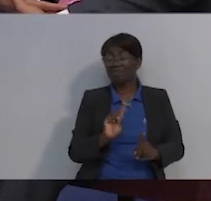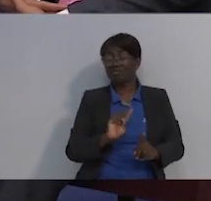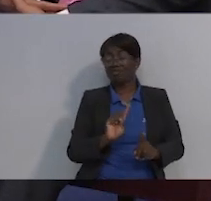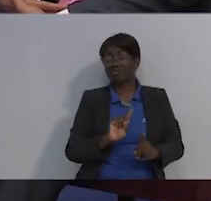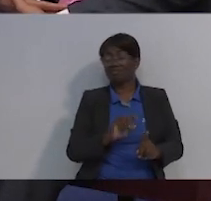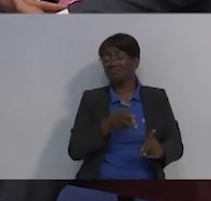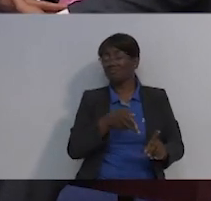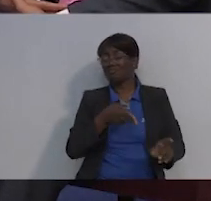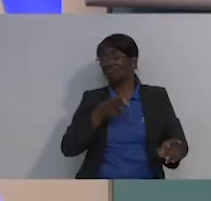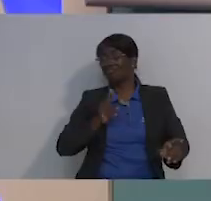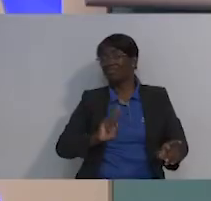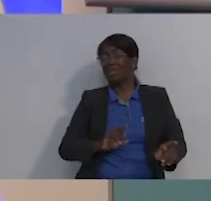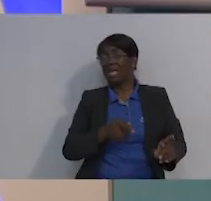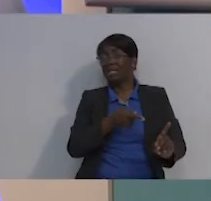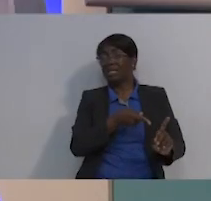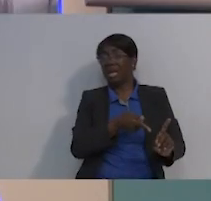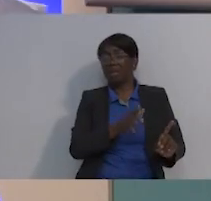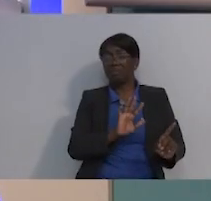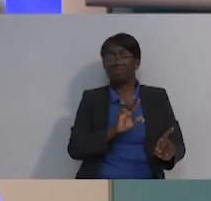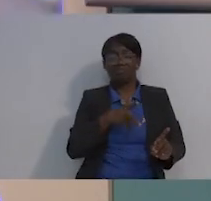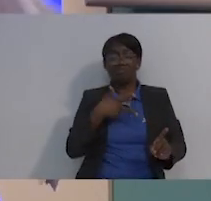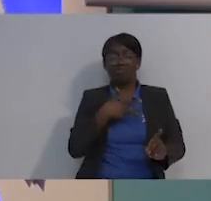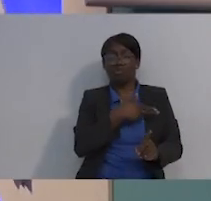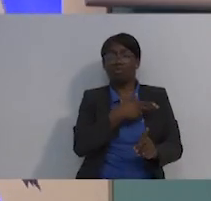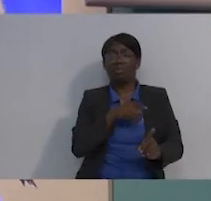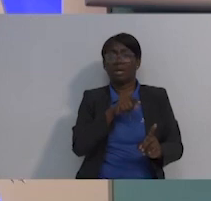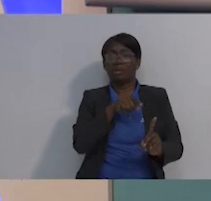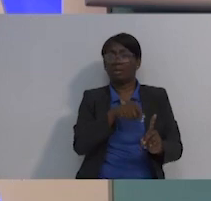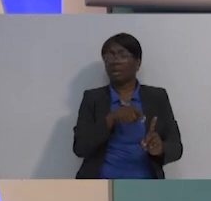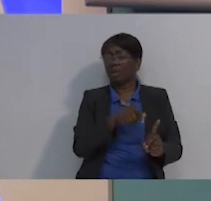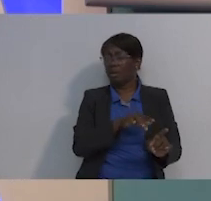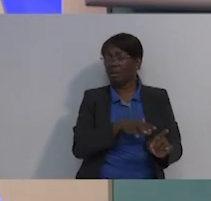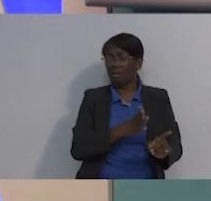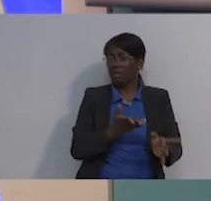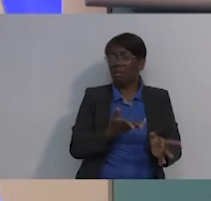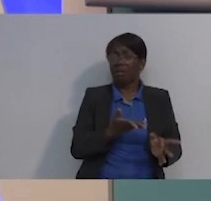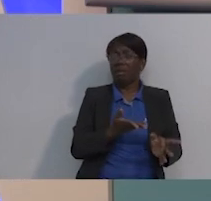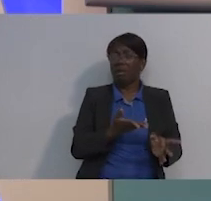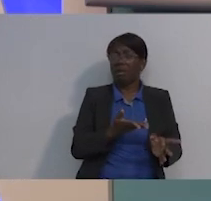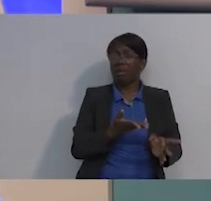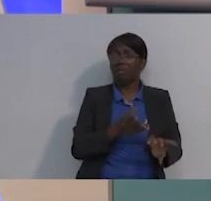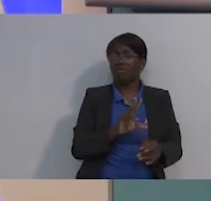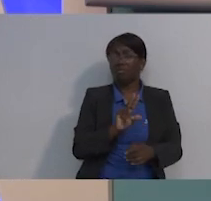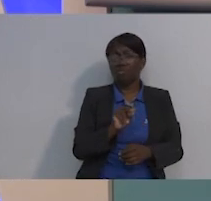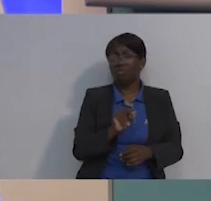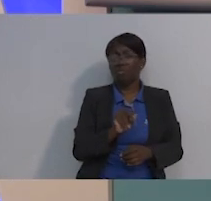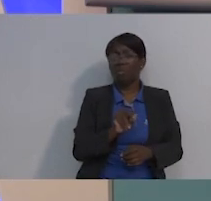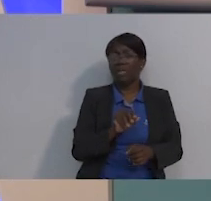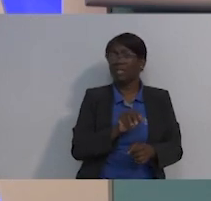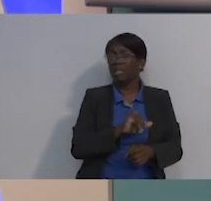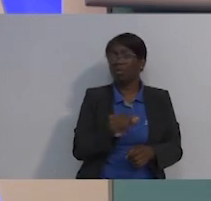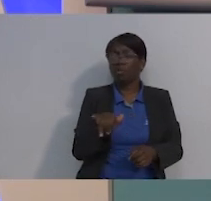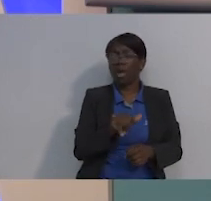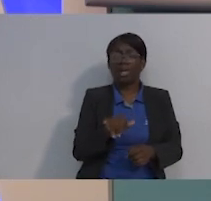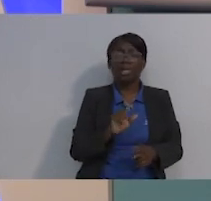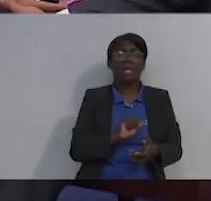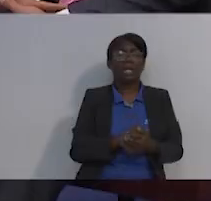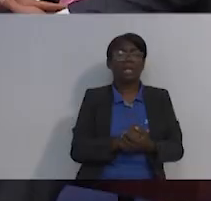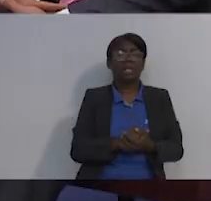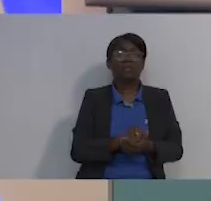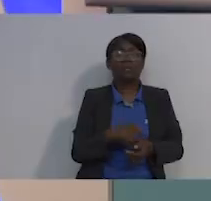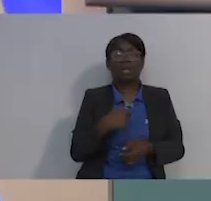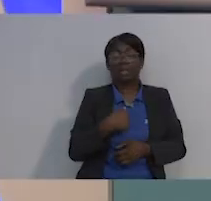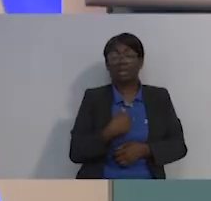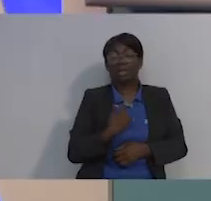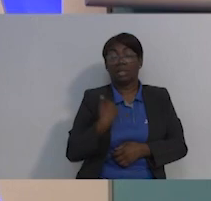ah, bueno, ya como que ya le carquitan a un seno, ya deja de ser menos mujer, ¿no? Y todo lo que también significa el tener un